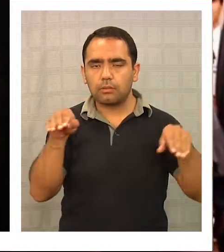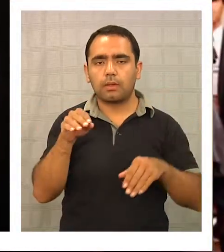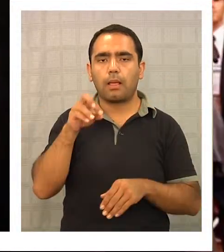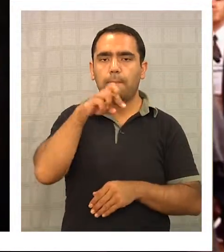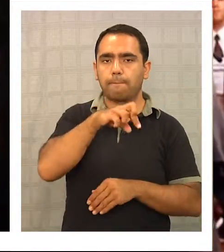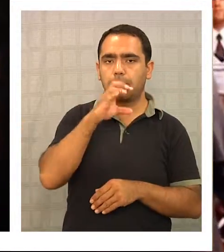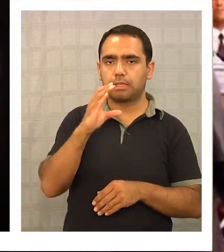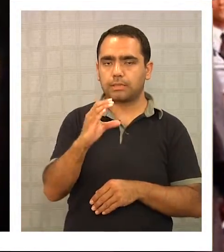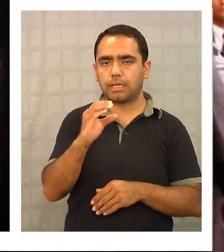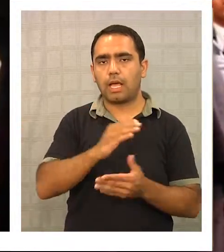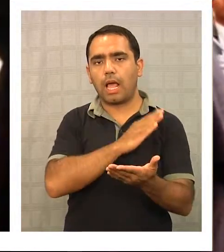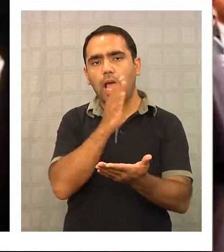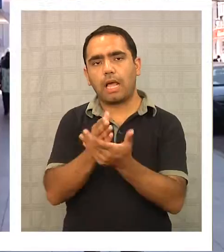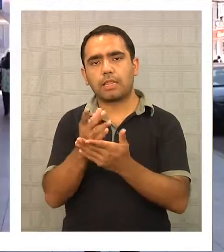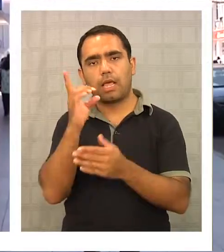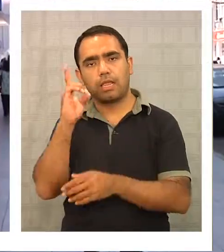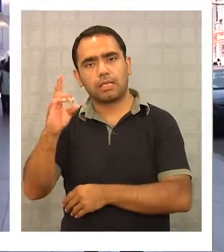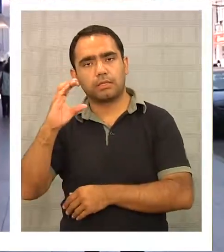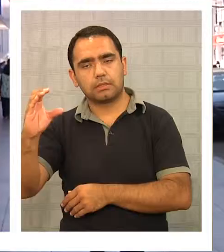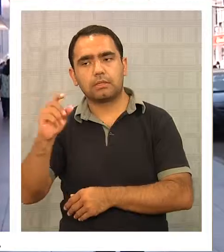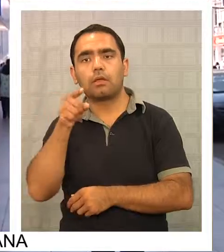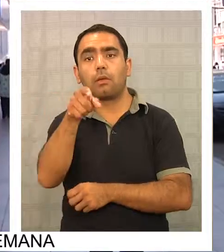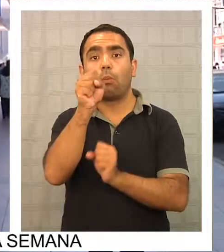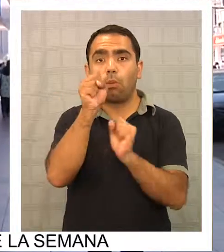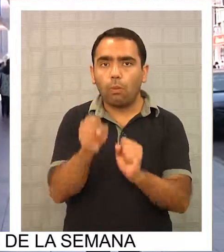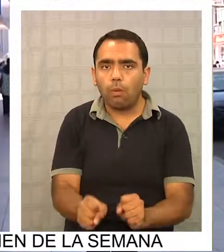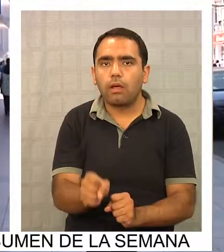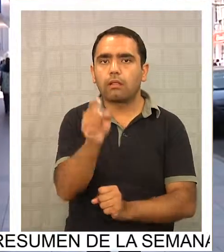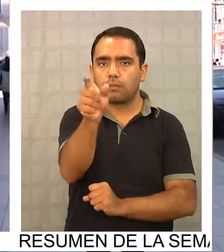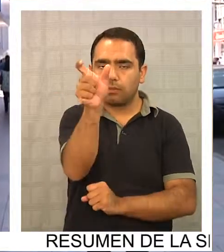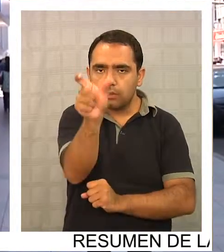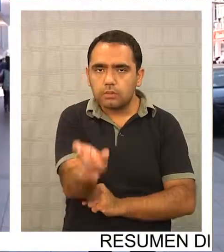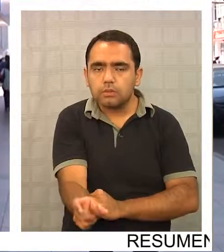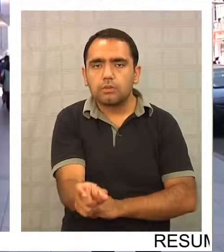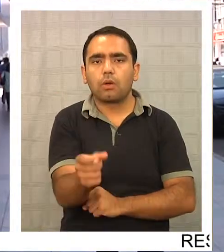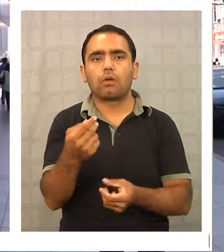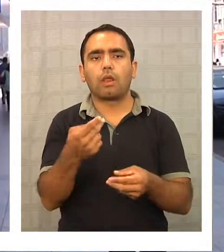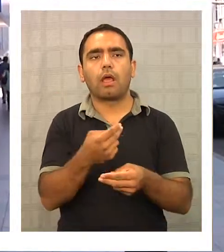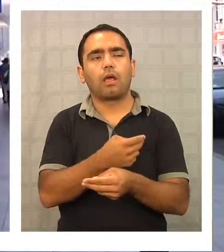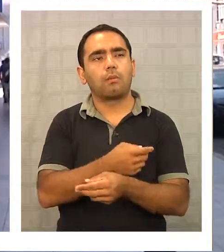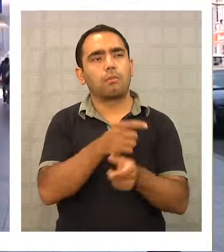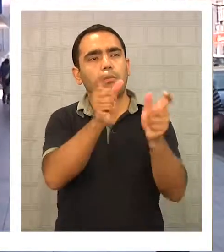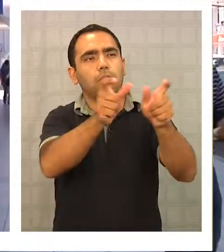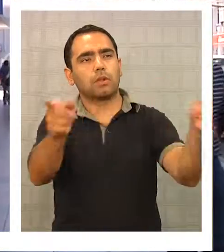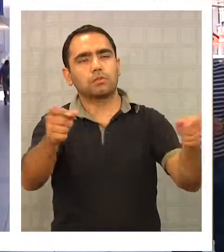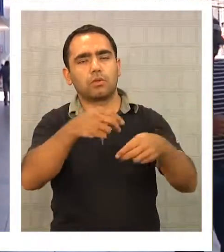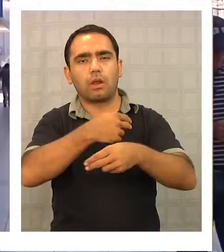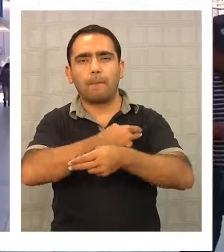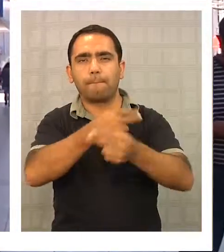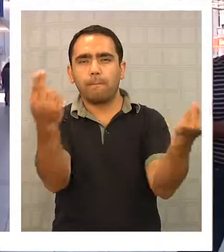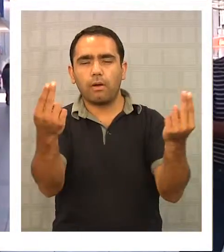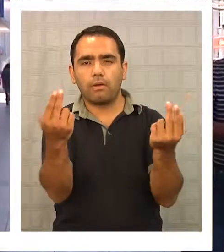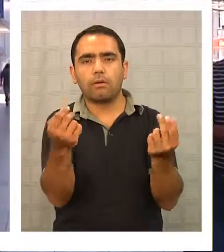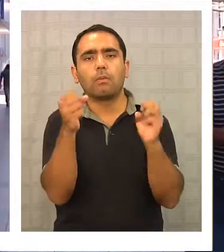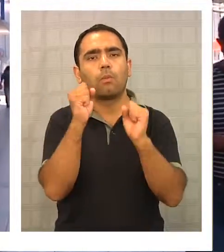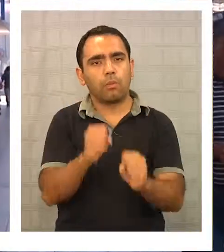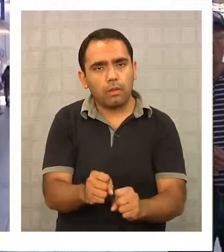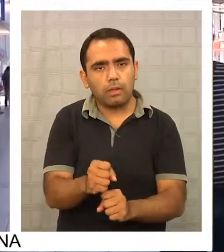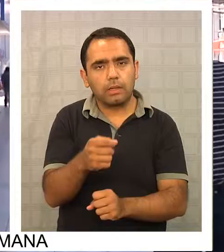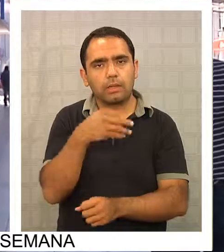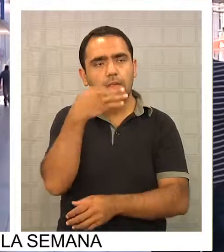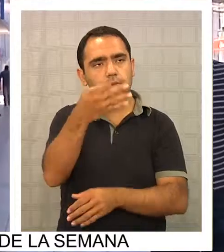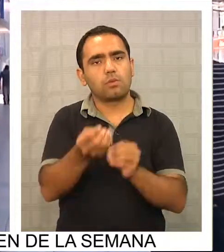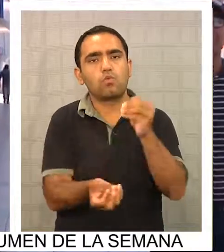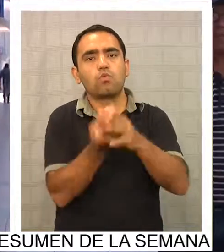hasta la democracia cristiana, pudiendo haber llamado al pueblo que tenía una mayoría absoluta a tener una